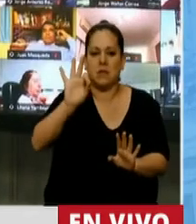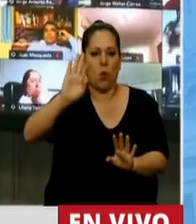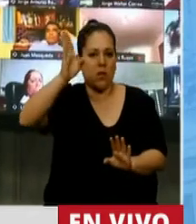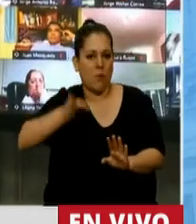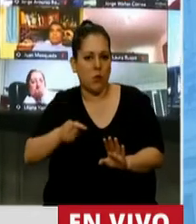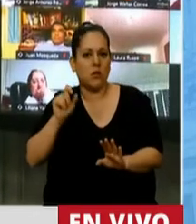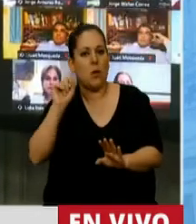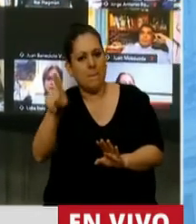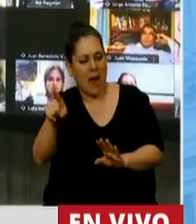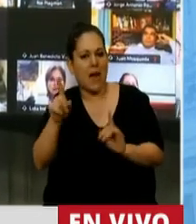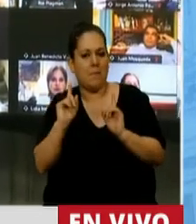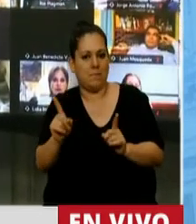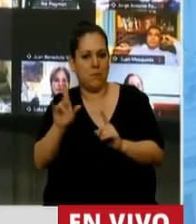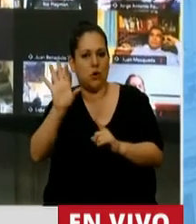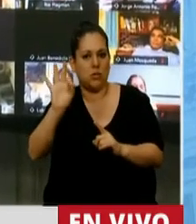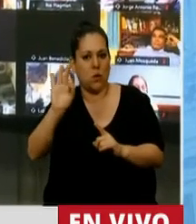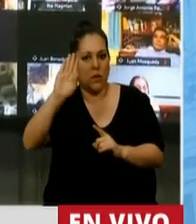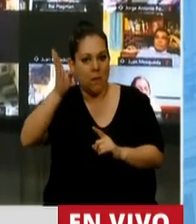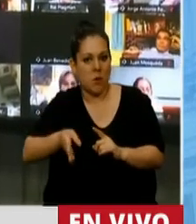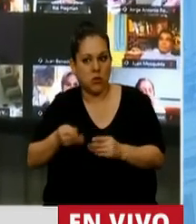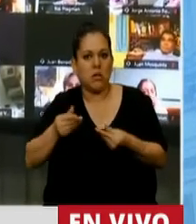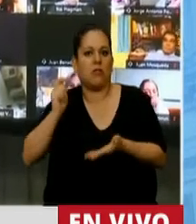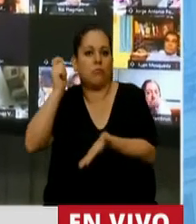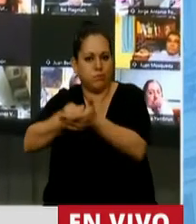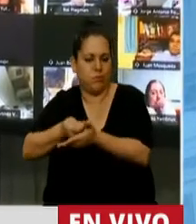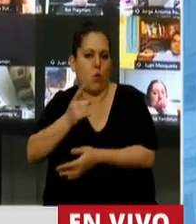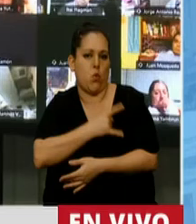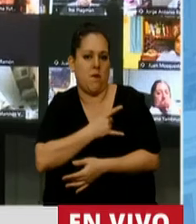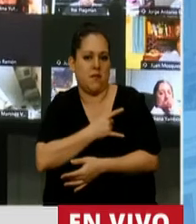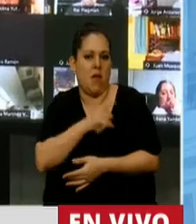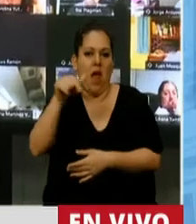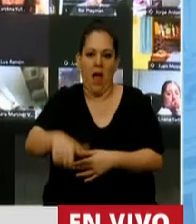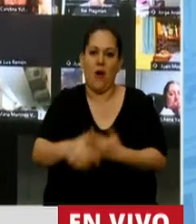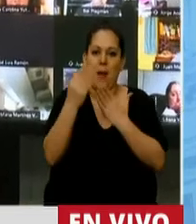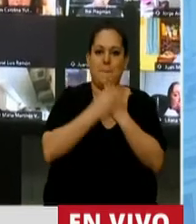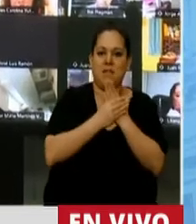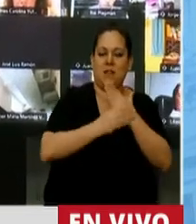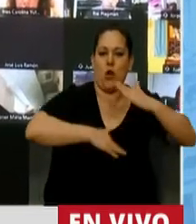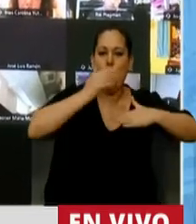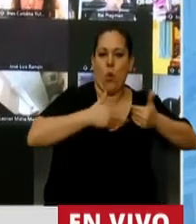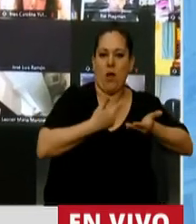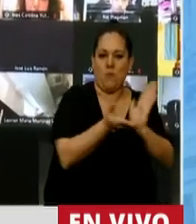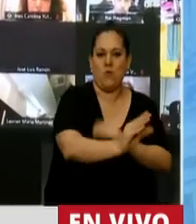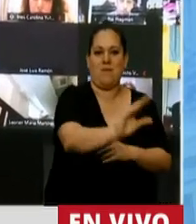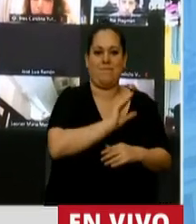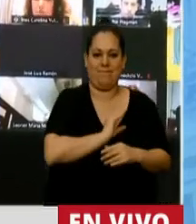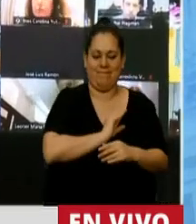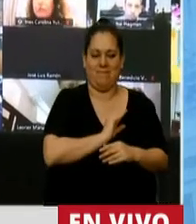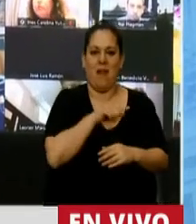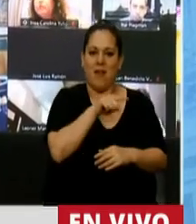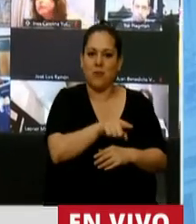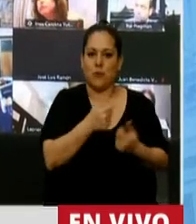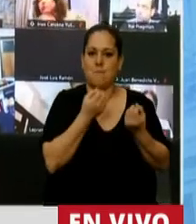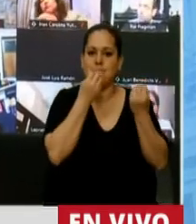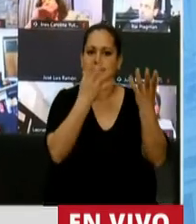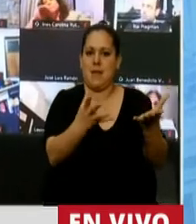tenía que dar, de ese presupuesto un 50% tenía que poner en la universidad. Ahora lo pone el Ministerio de Obras Públicas. Claramente es una mejora